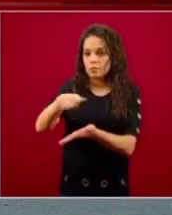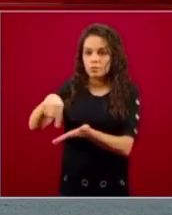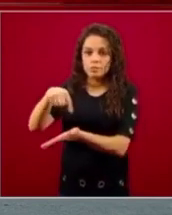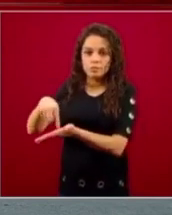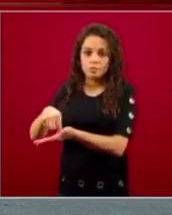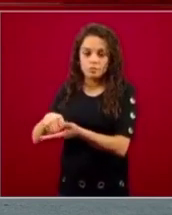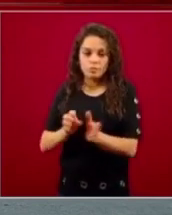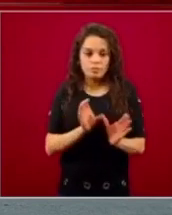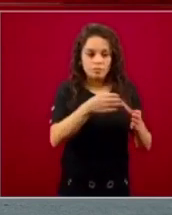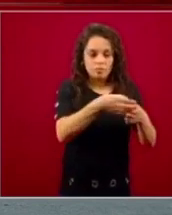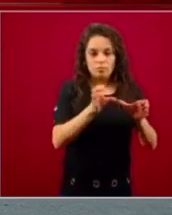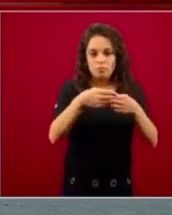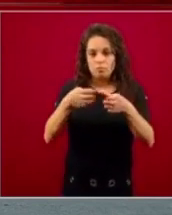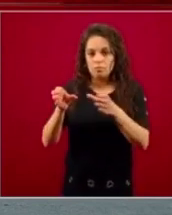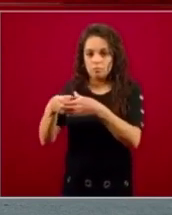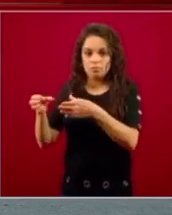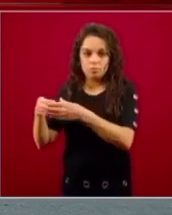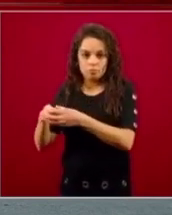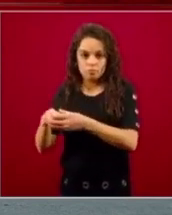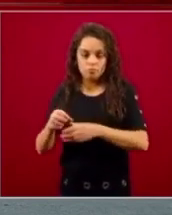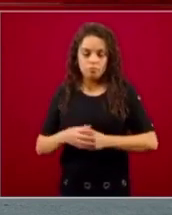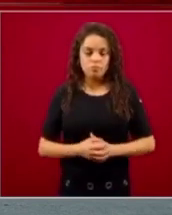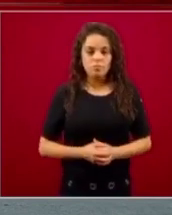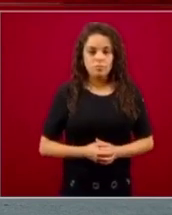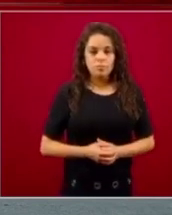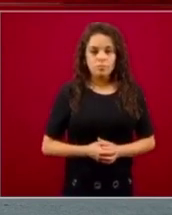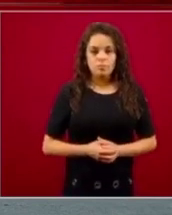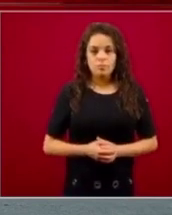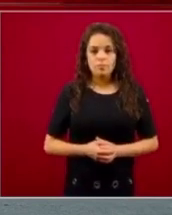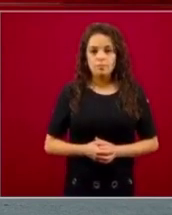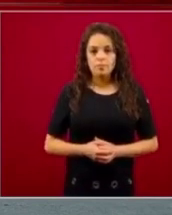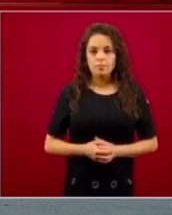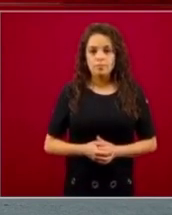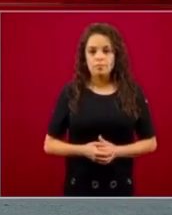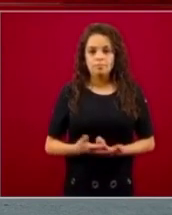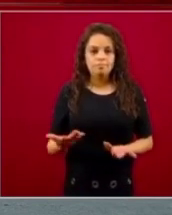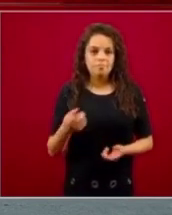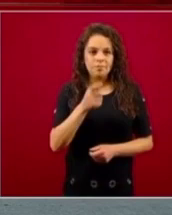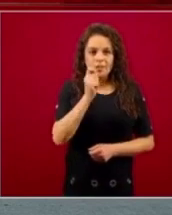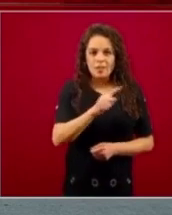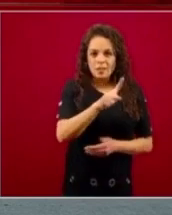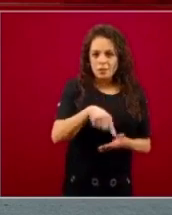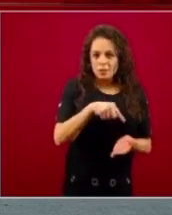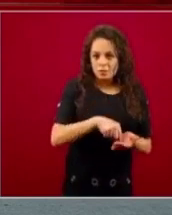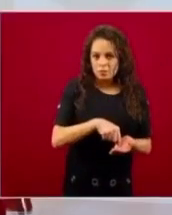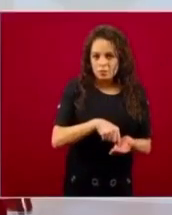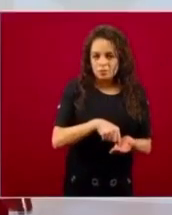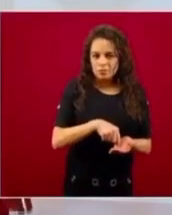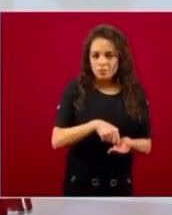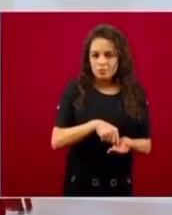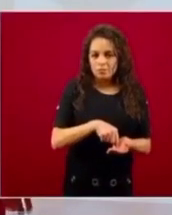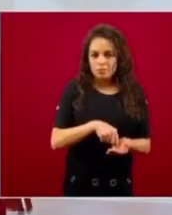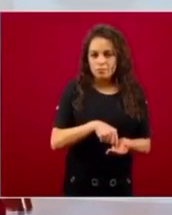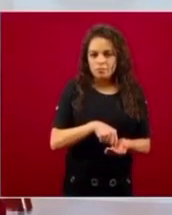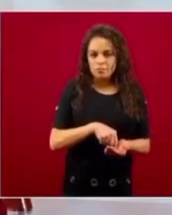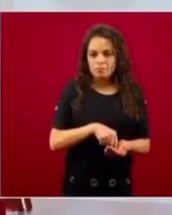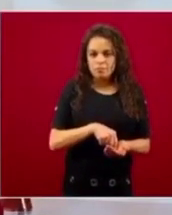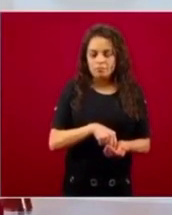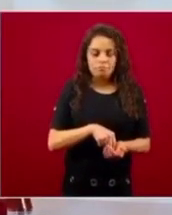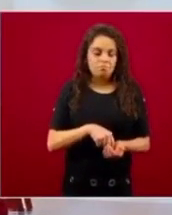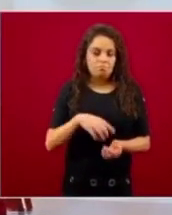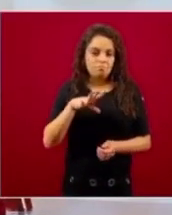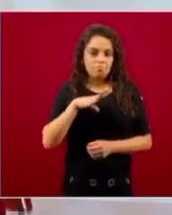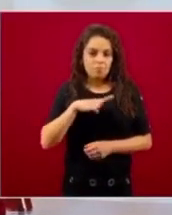son hasta cierto punto zonas que generen interés a